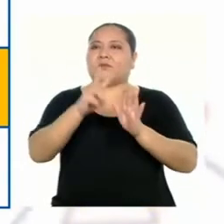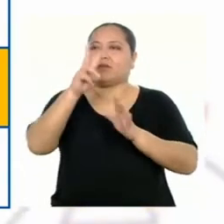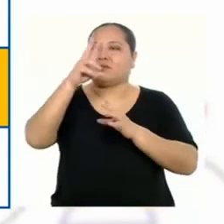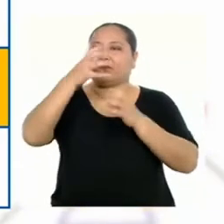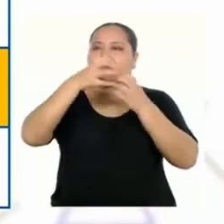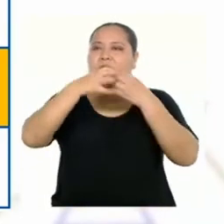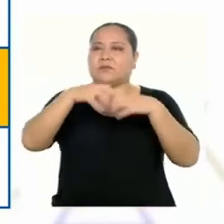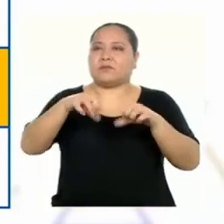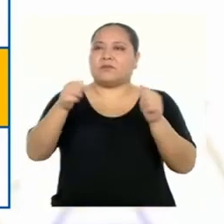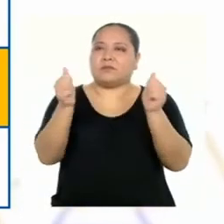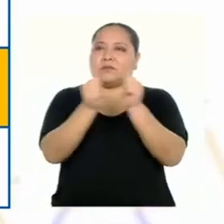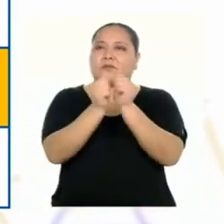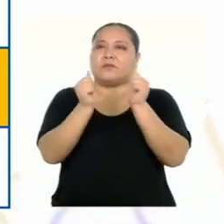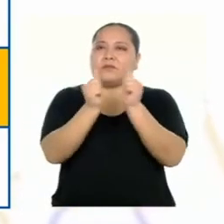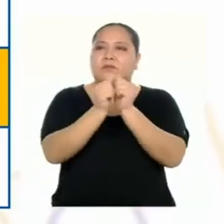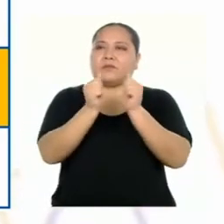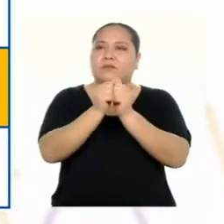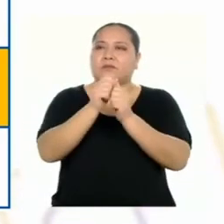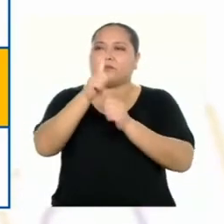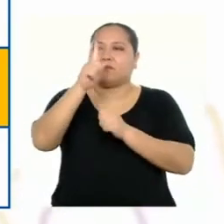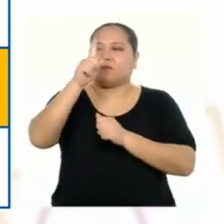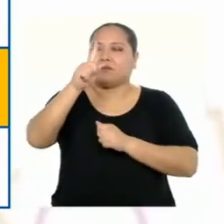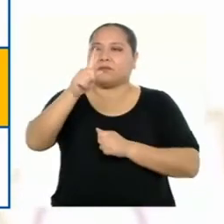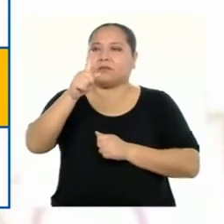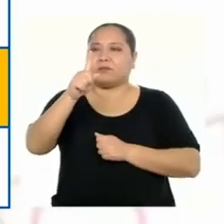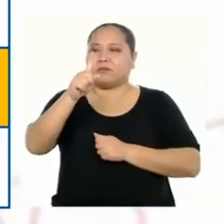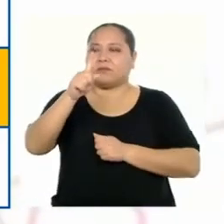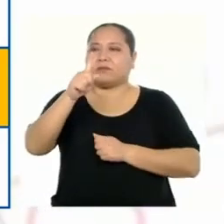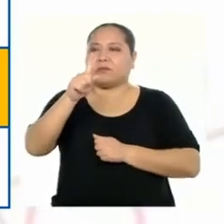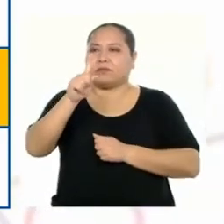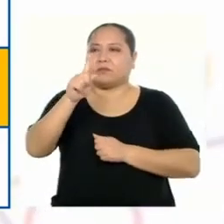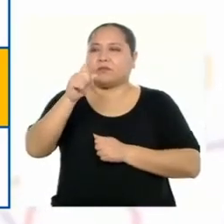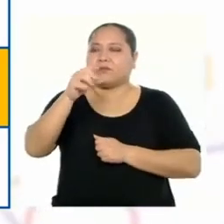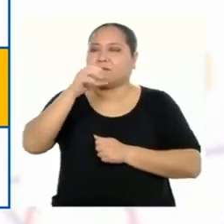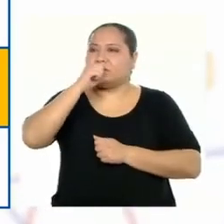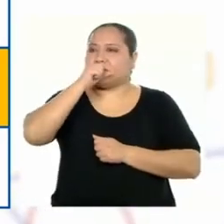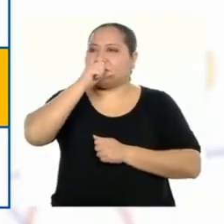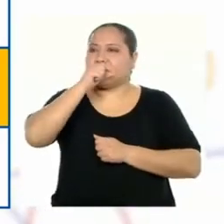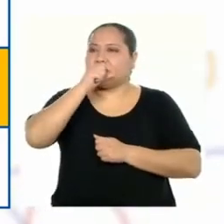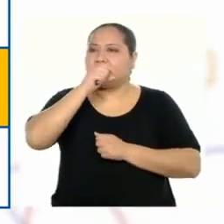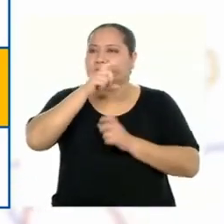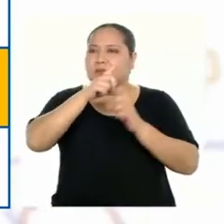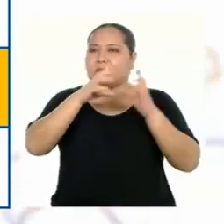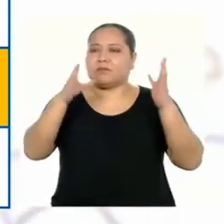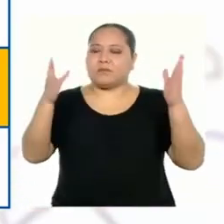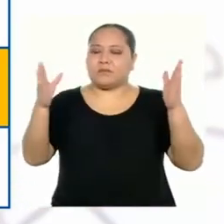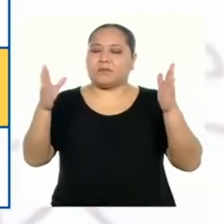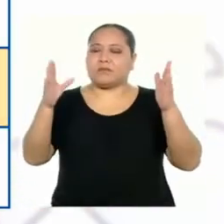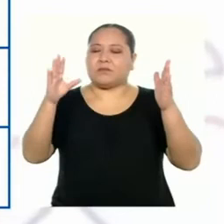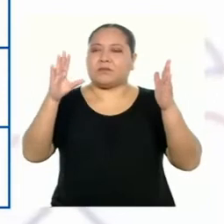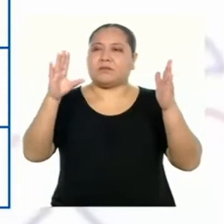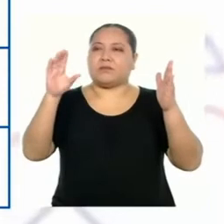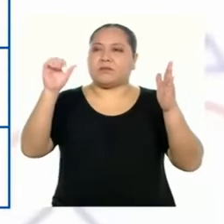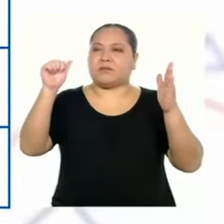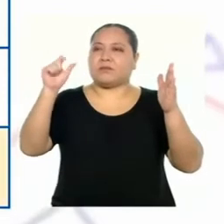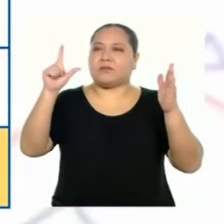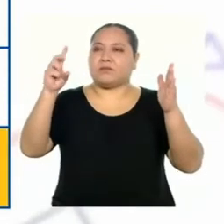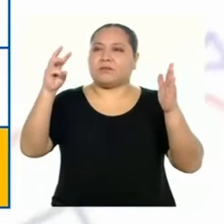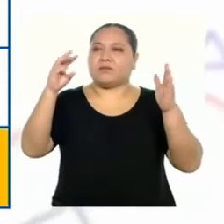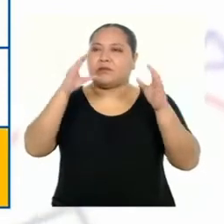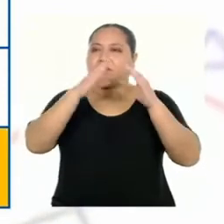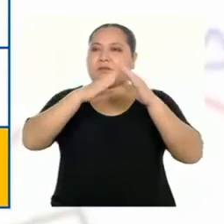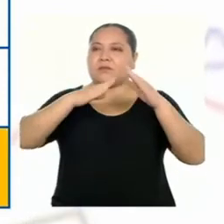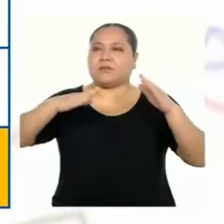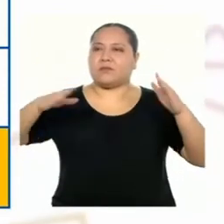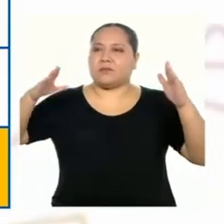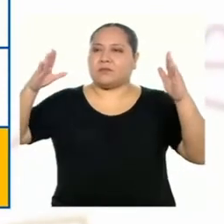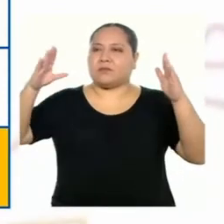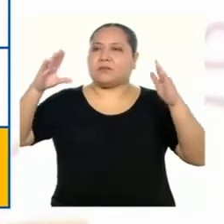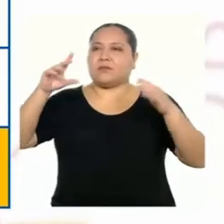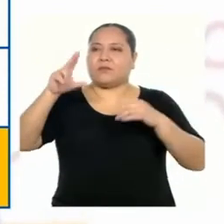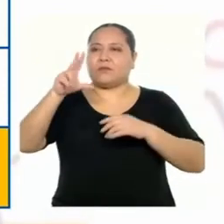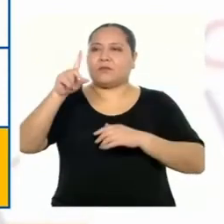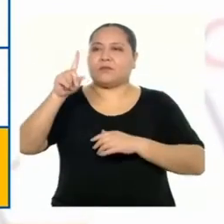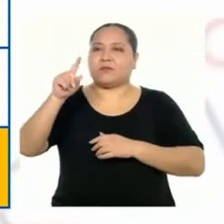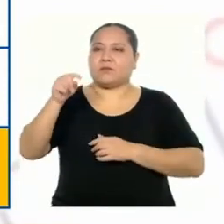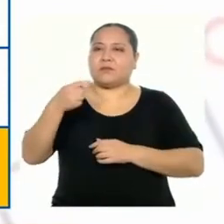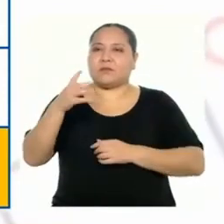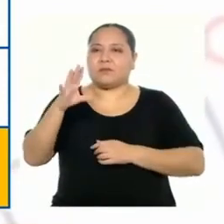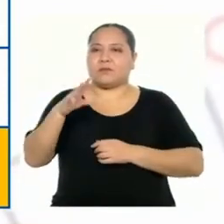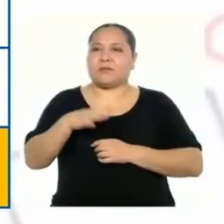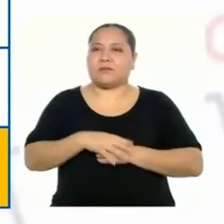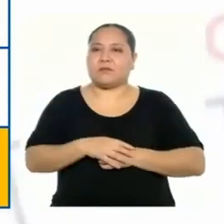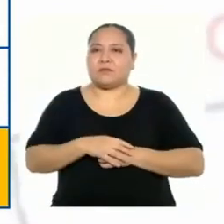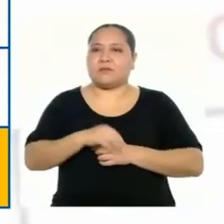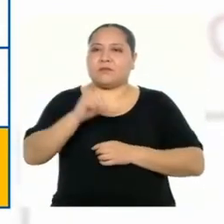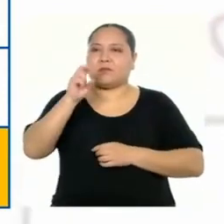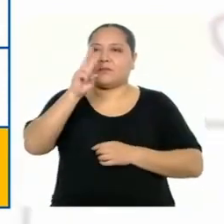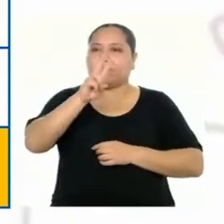huevos, junto con una barra anaranjada, que representa a una taza de almendras. Y la cantidad de proteínas al